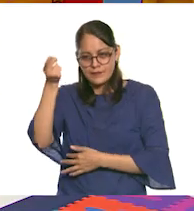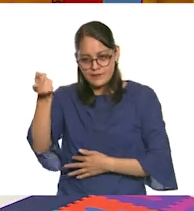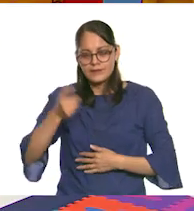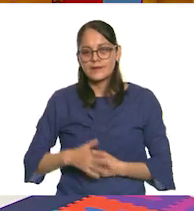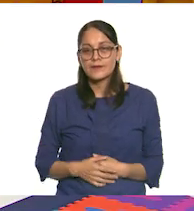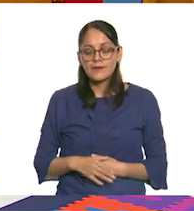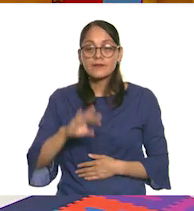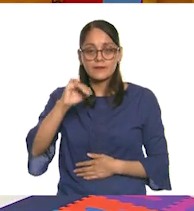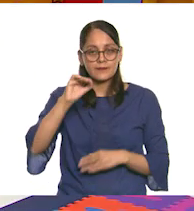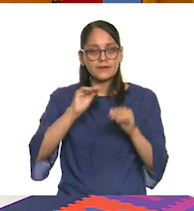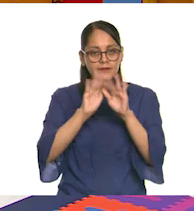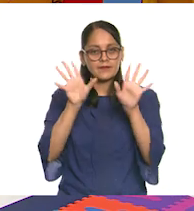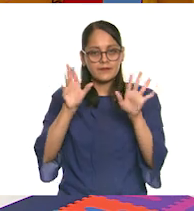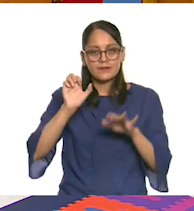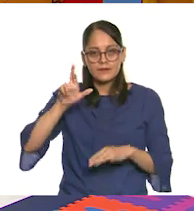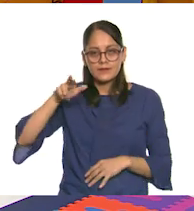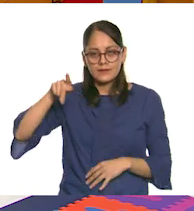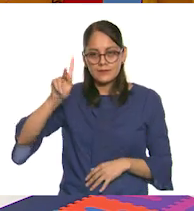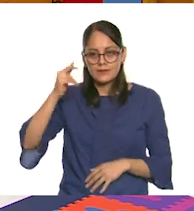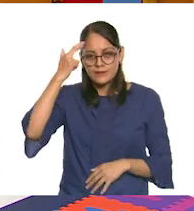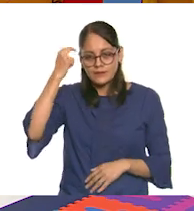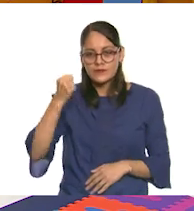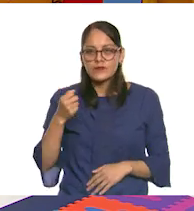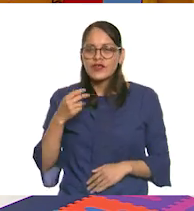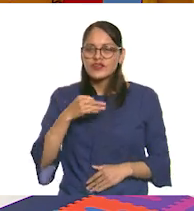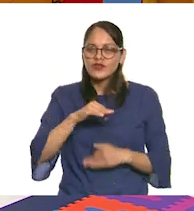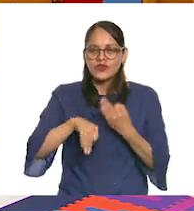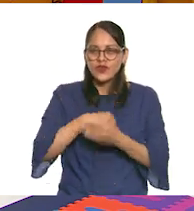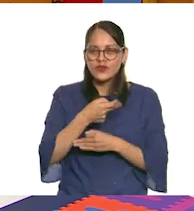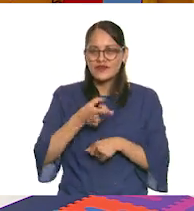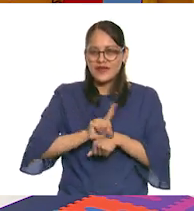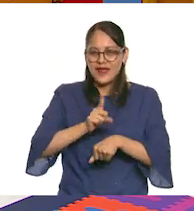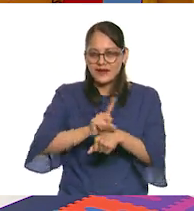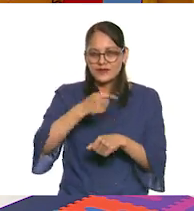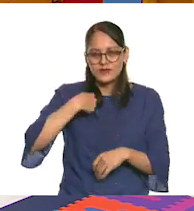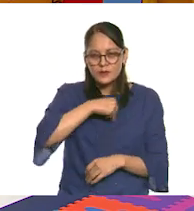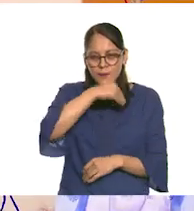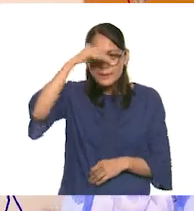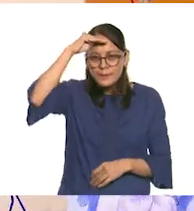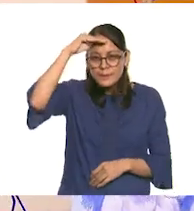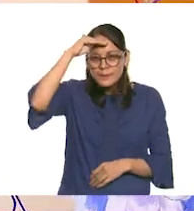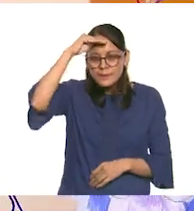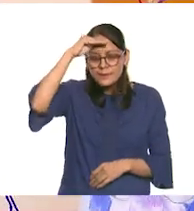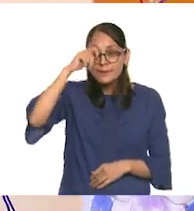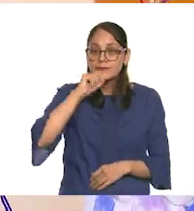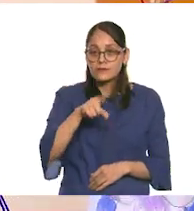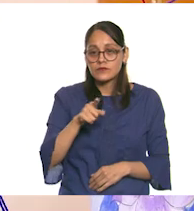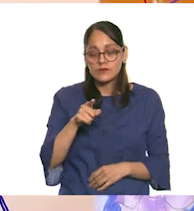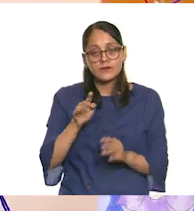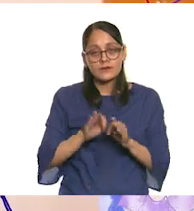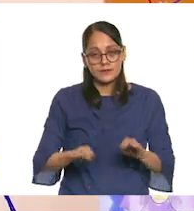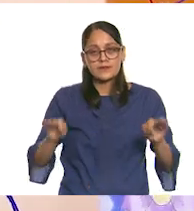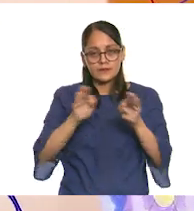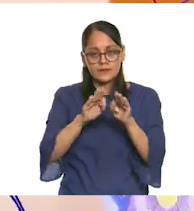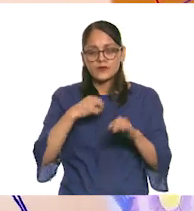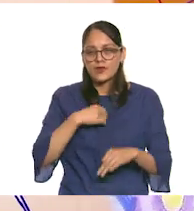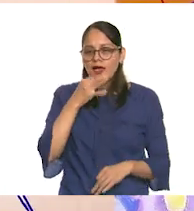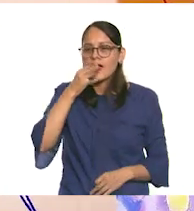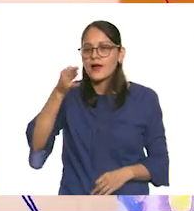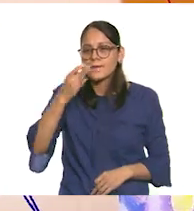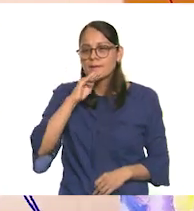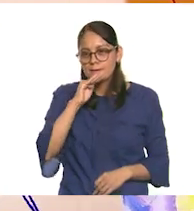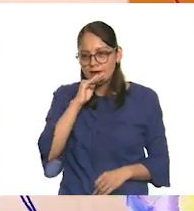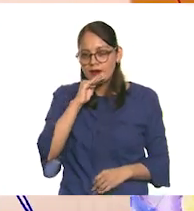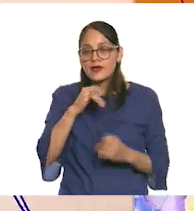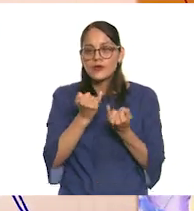Claro, claro que sí, Erick. Y yo creo que todo esto lo pensamos de nuestras mamás. Y es muy importante decírselos y